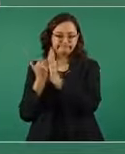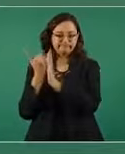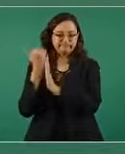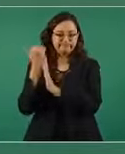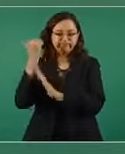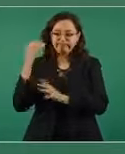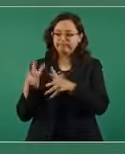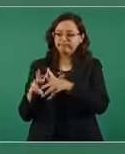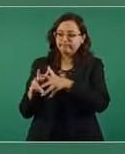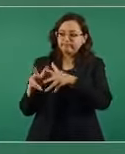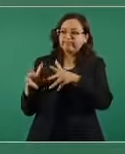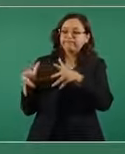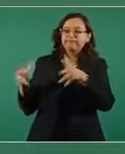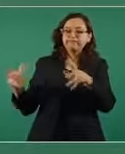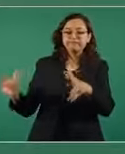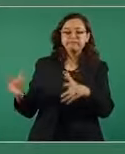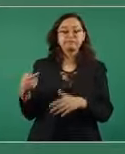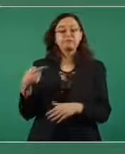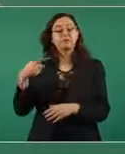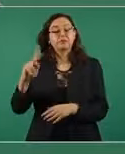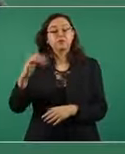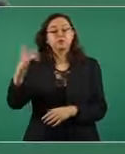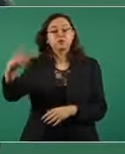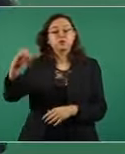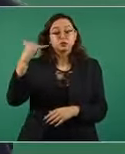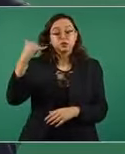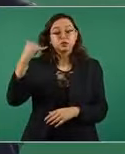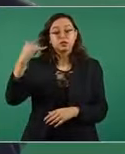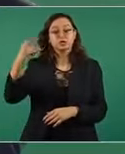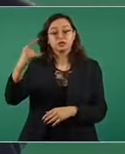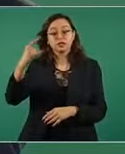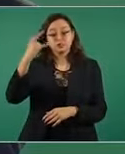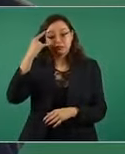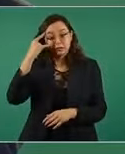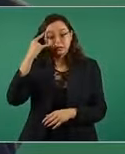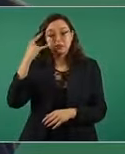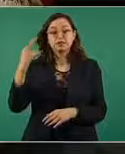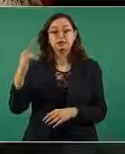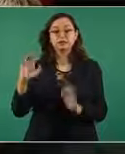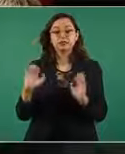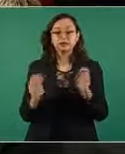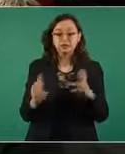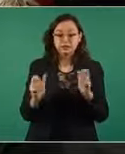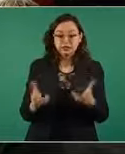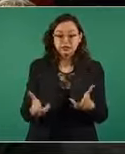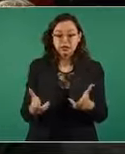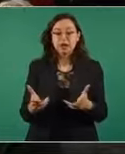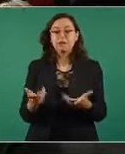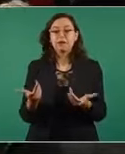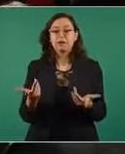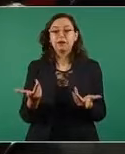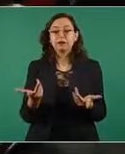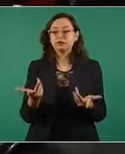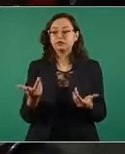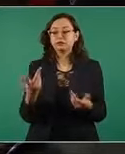Pero Yucatán, Campeche, Chiapas, Tabasco, Veracruz, Oaxaca,